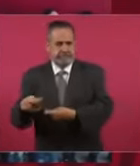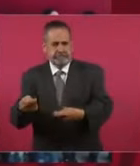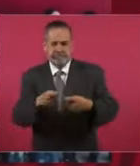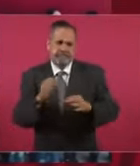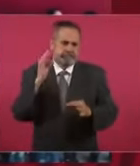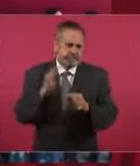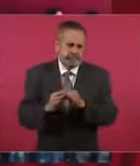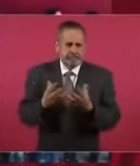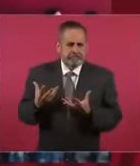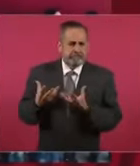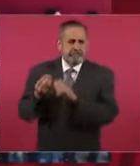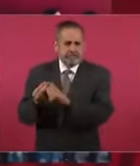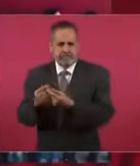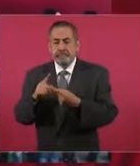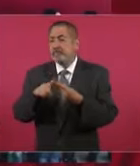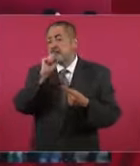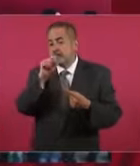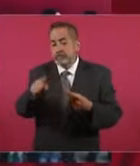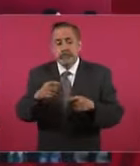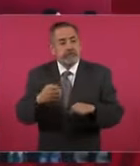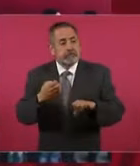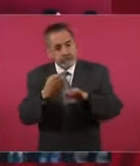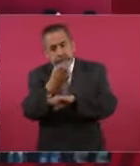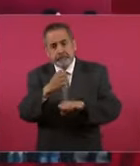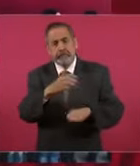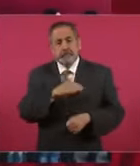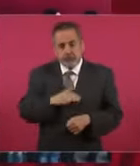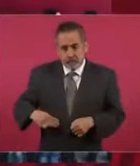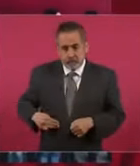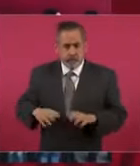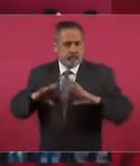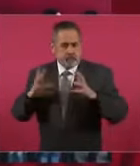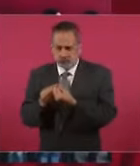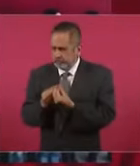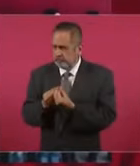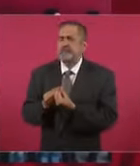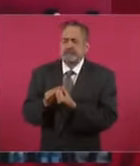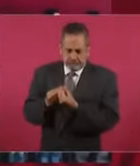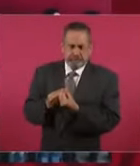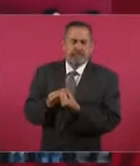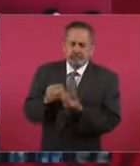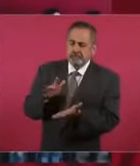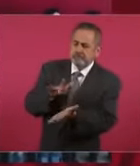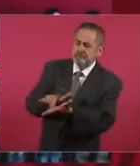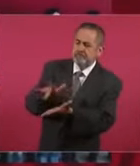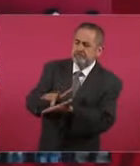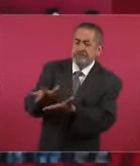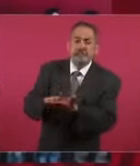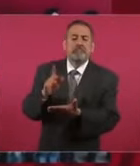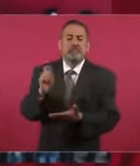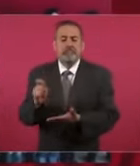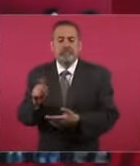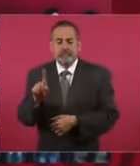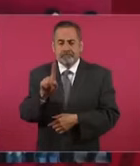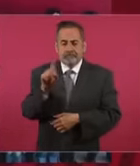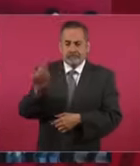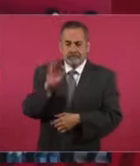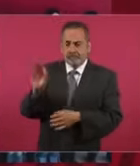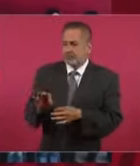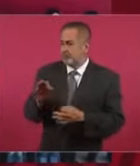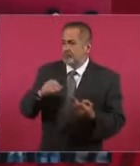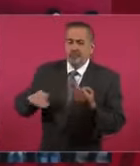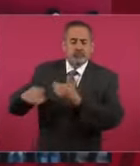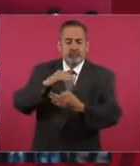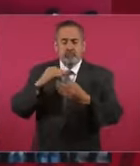el estado y el municipio, tenemos la forma de brindar apoyo en el 100% del alumnado